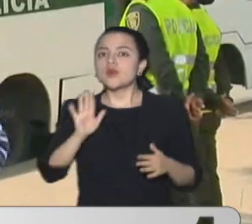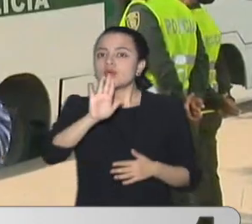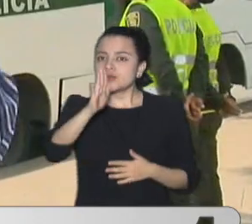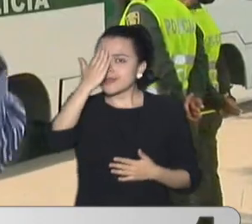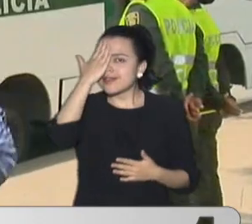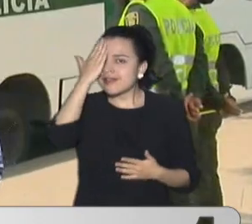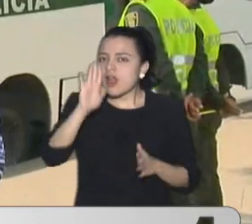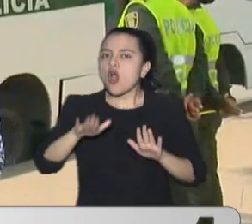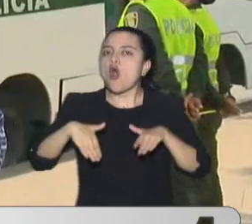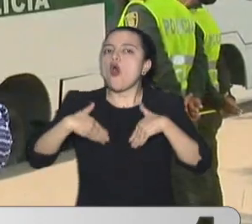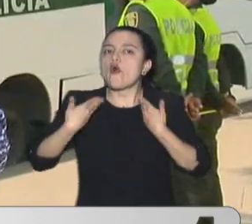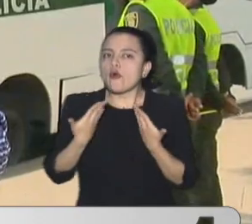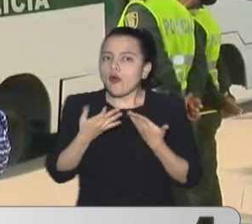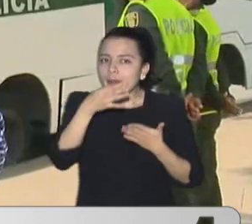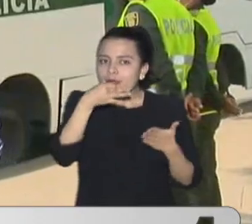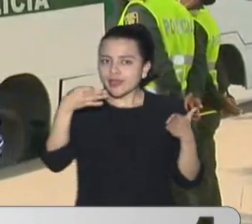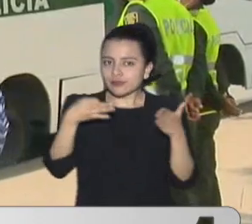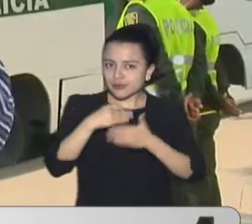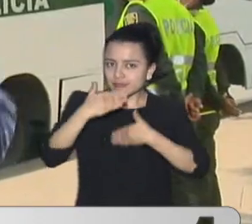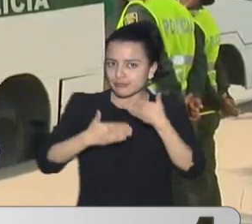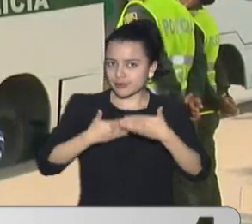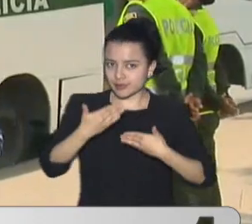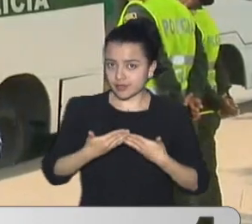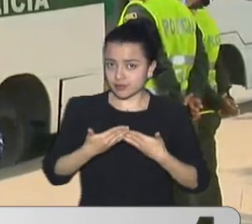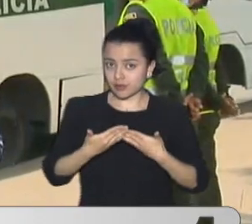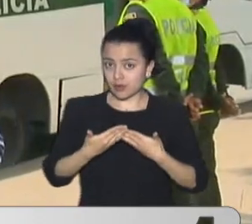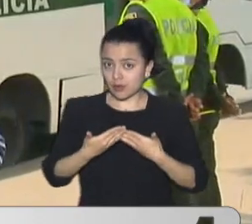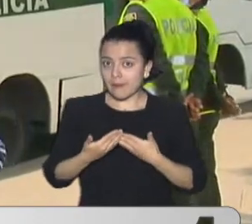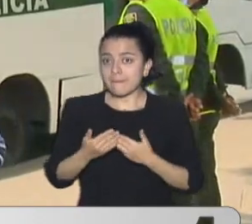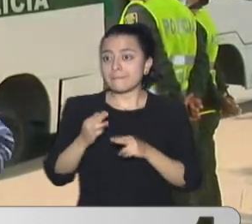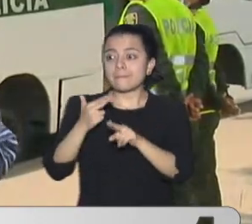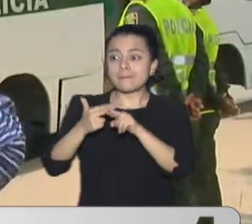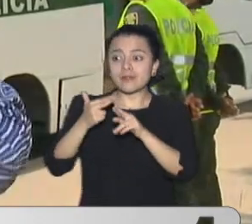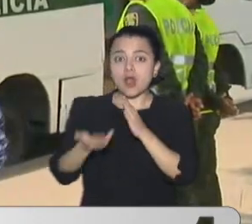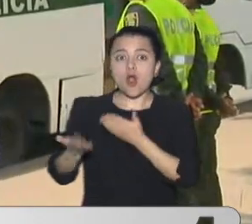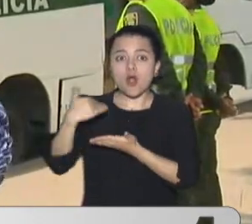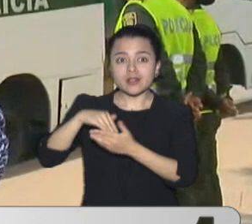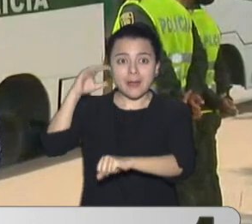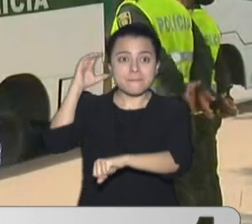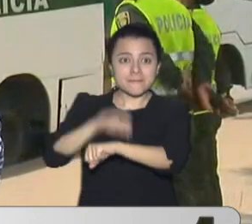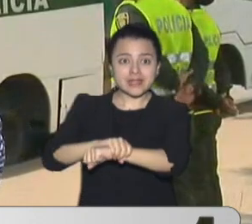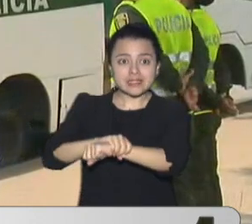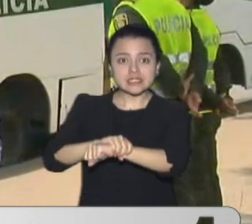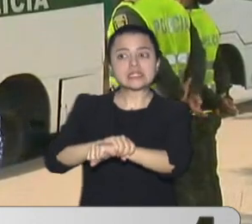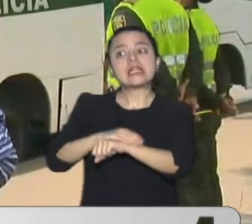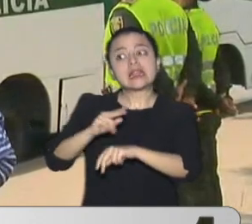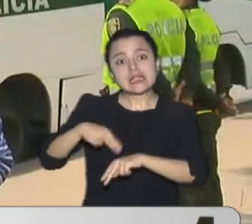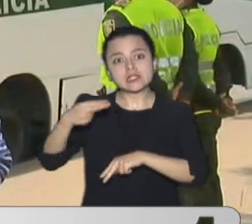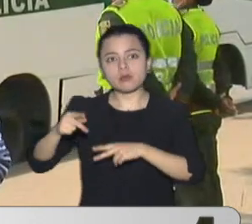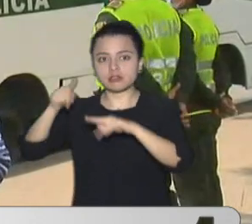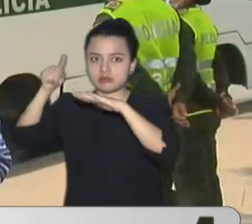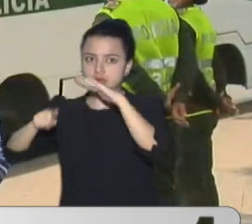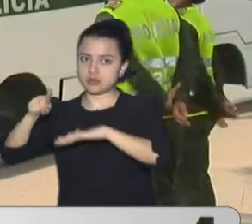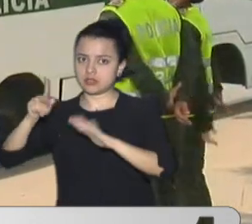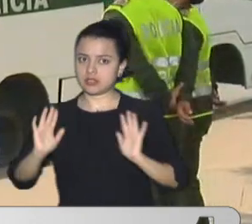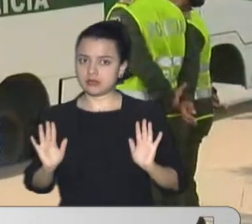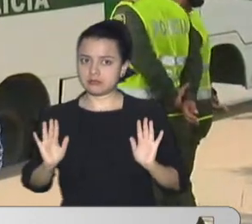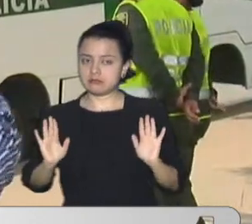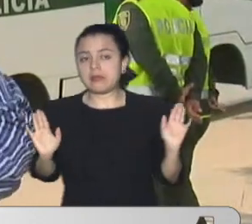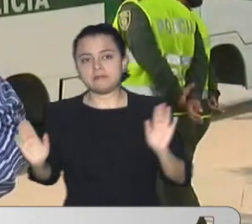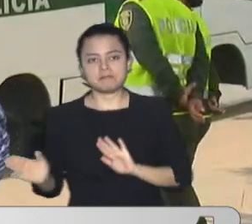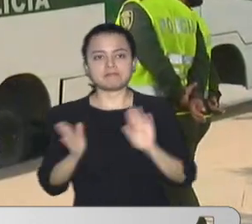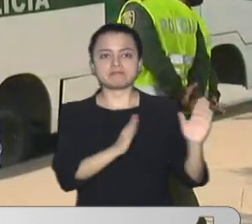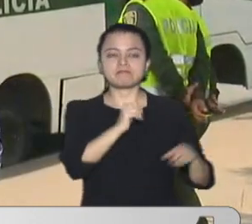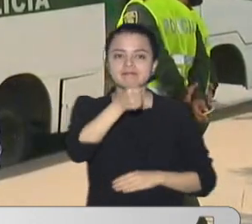ruta De cómo interponer Una denuncia Y si vuelven A capturar A este sujeto Puede ser judicializado Y en otras noticias También